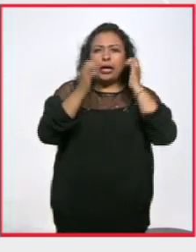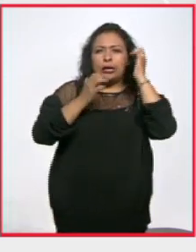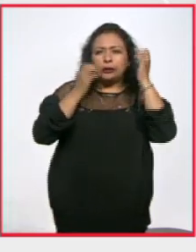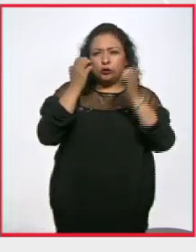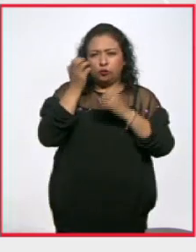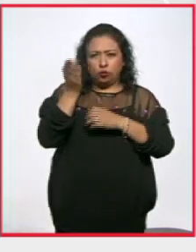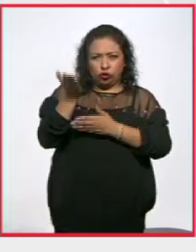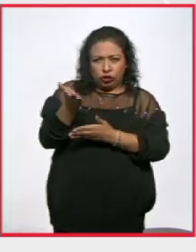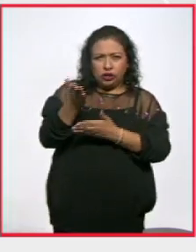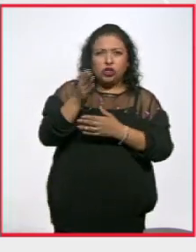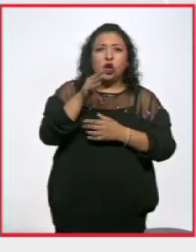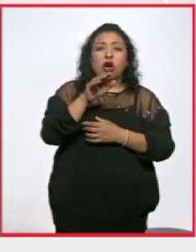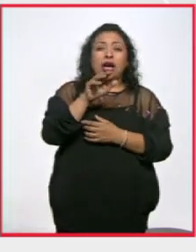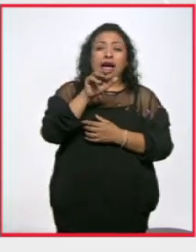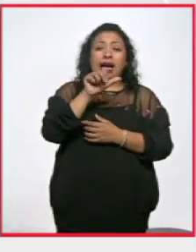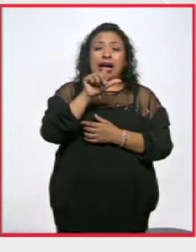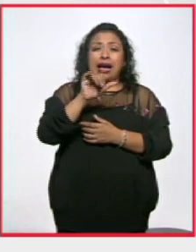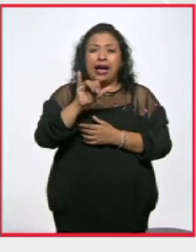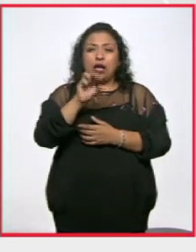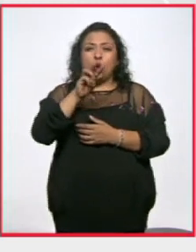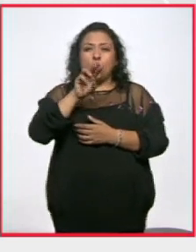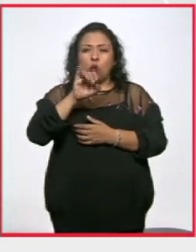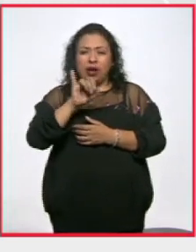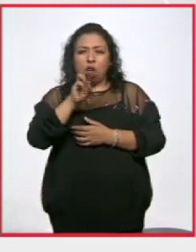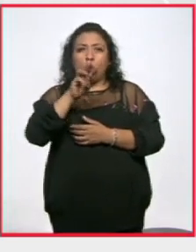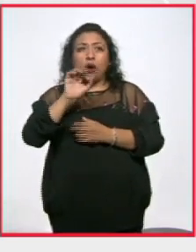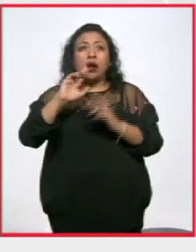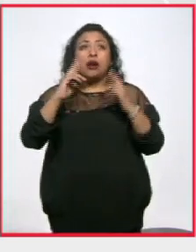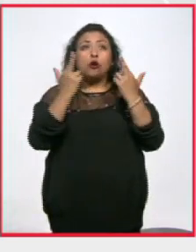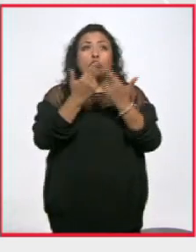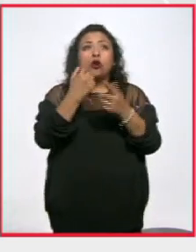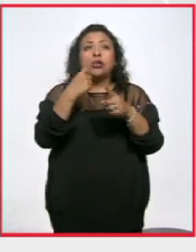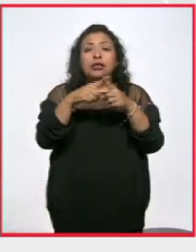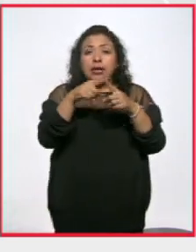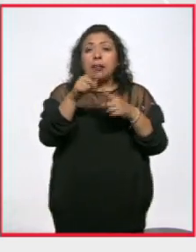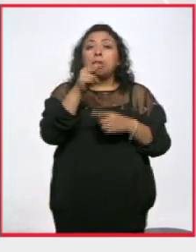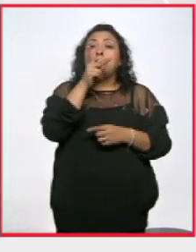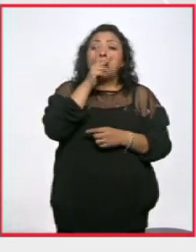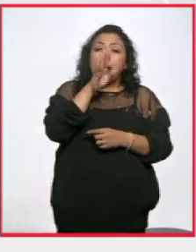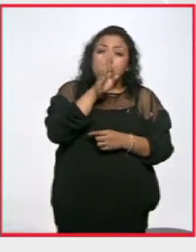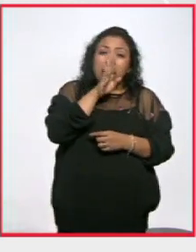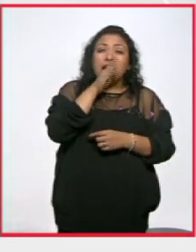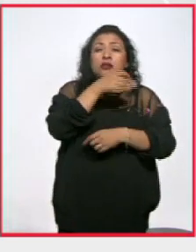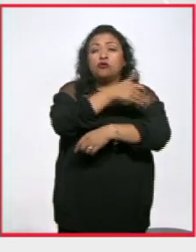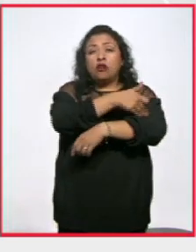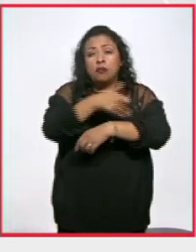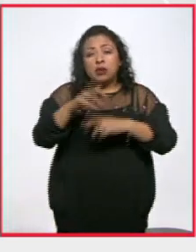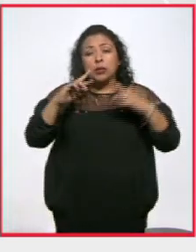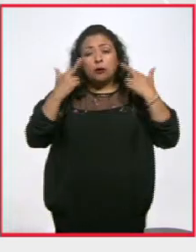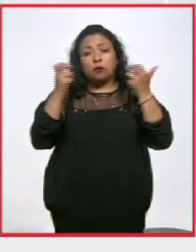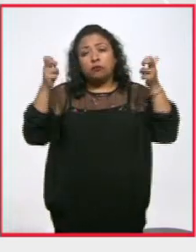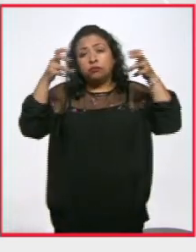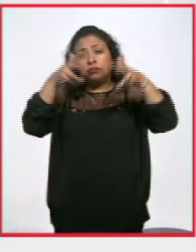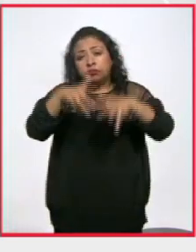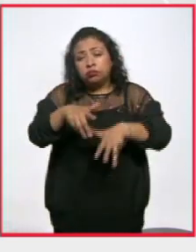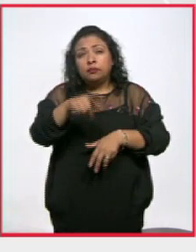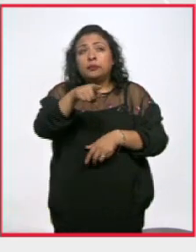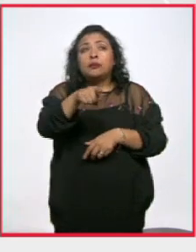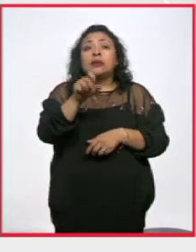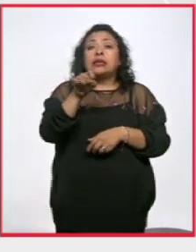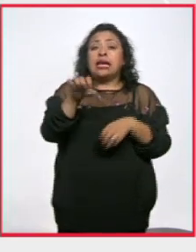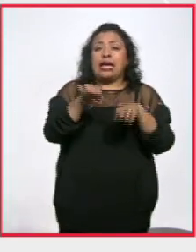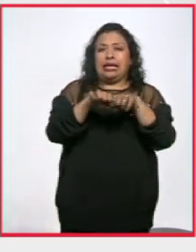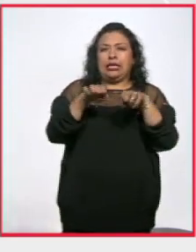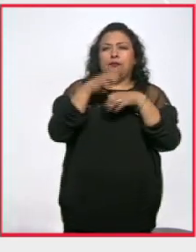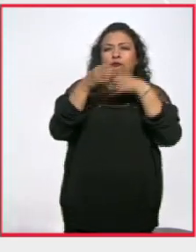exposición de Ai Weiwei. También estuvieron reunidos, Weeman, padres y familiares de estos jóvenes. Así es, el equipo